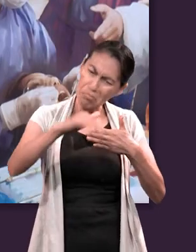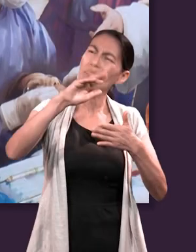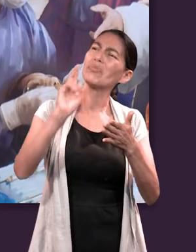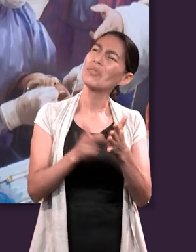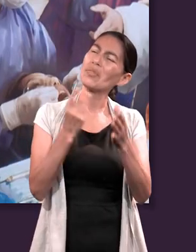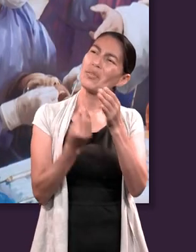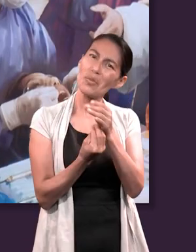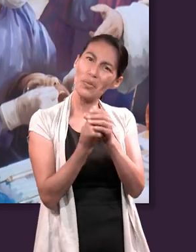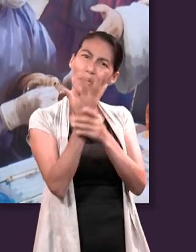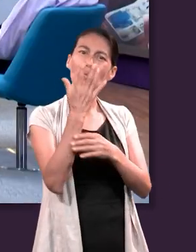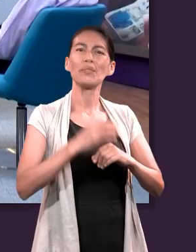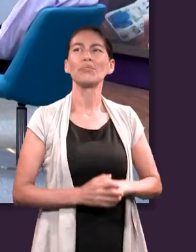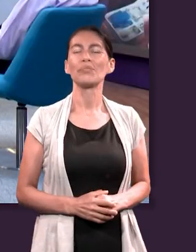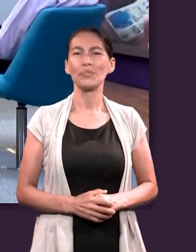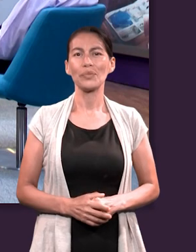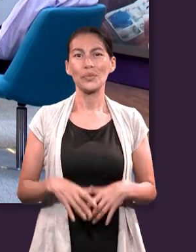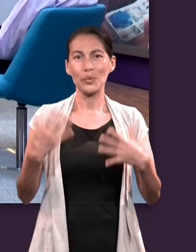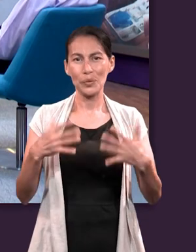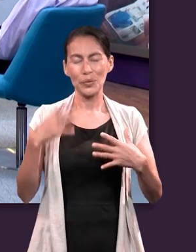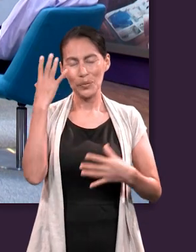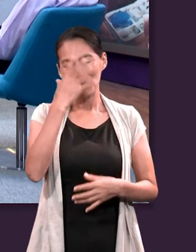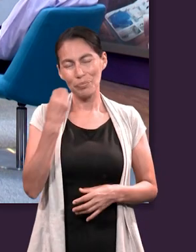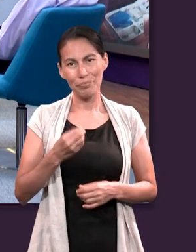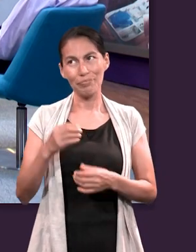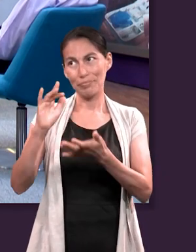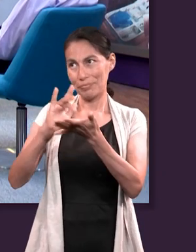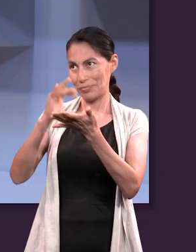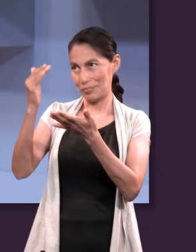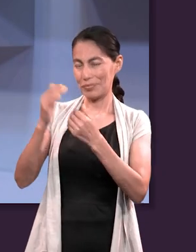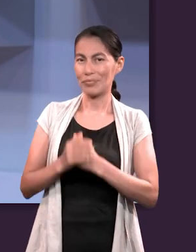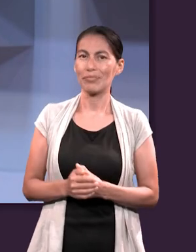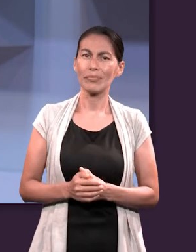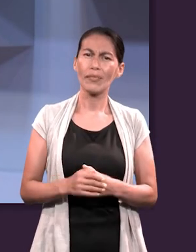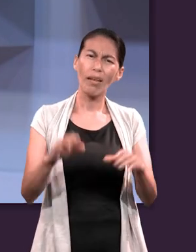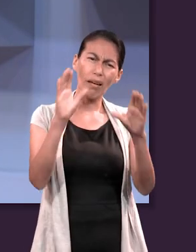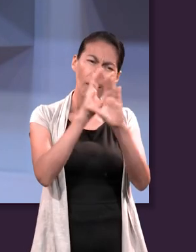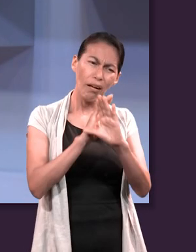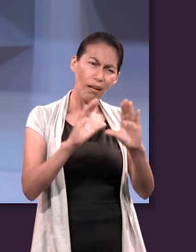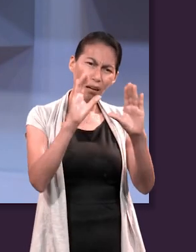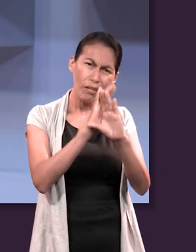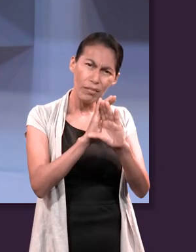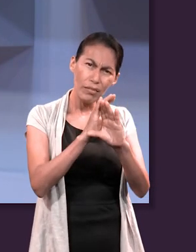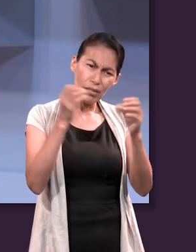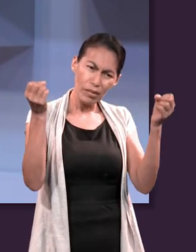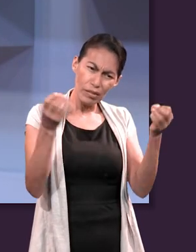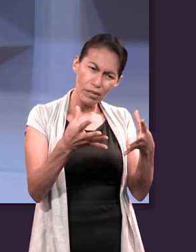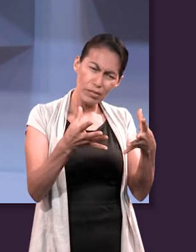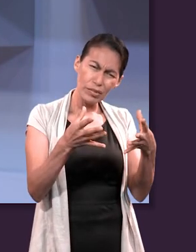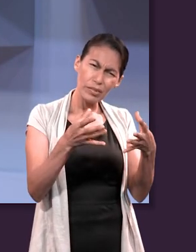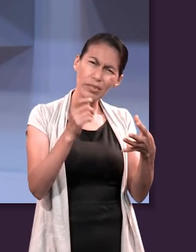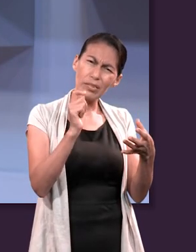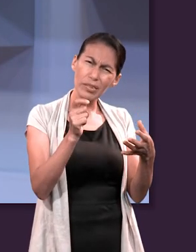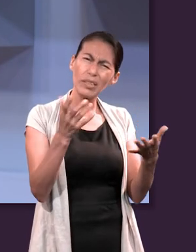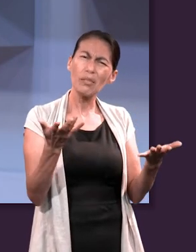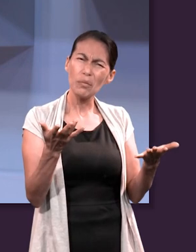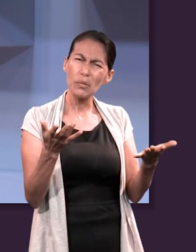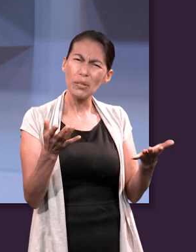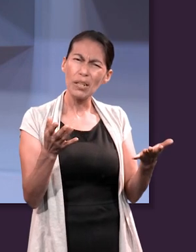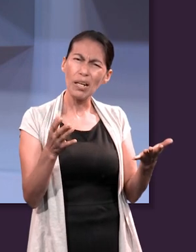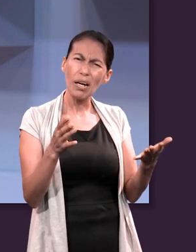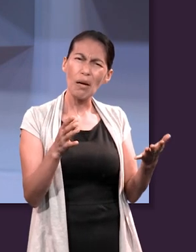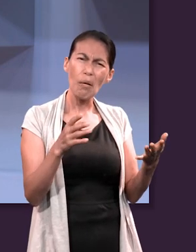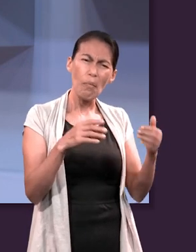ayude a recomenzar. Amén. Muchas gracias. La nota disonante en el canto de la